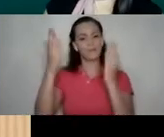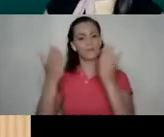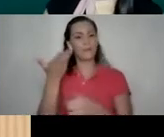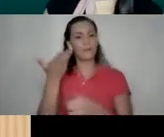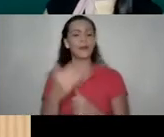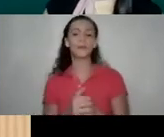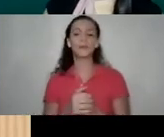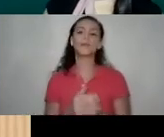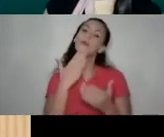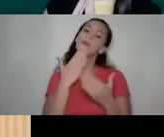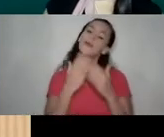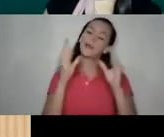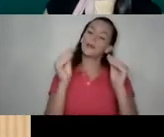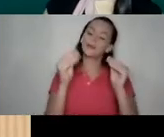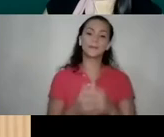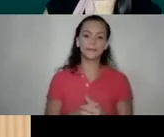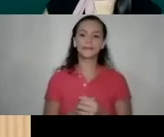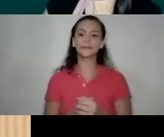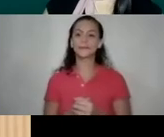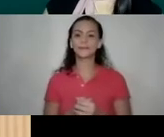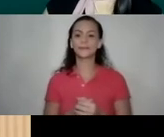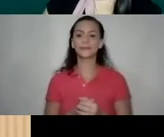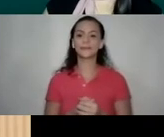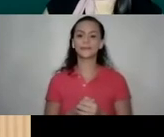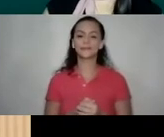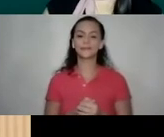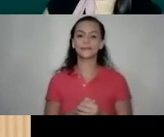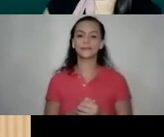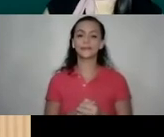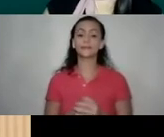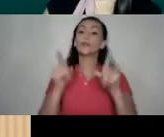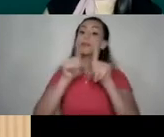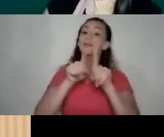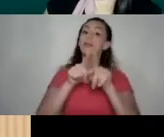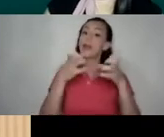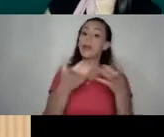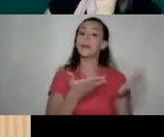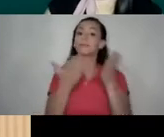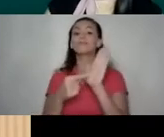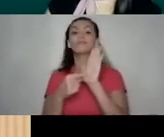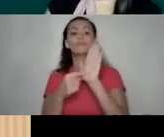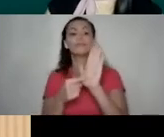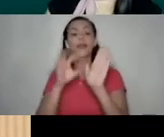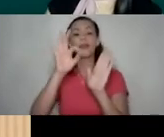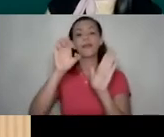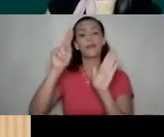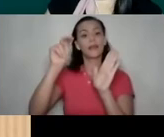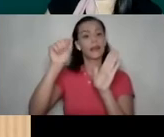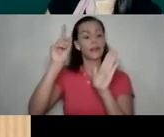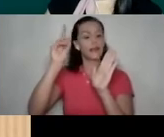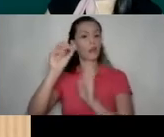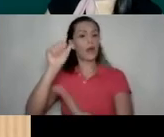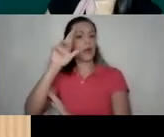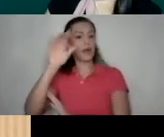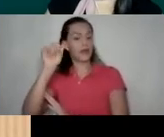Buenas noches. También queremos presentarles a Fernando Araya, es especialista en desarrollo